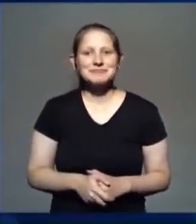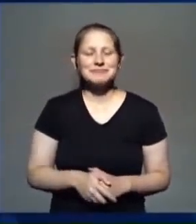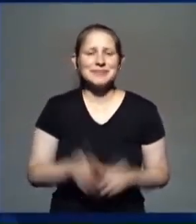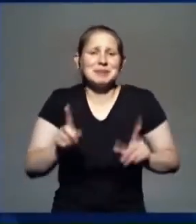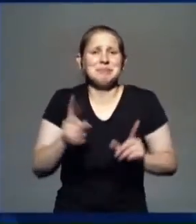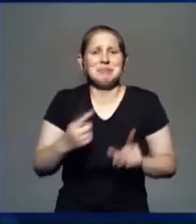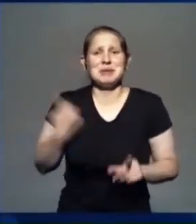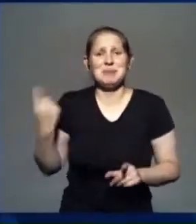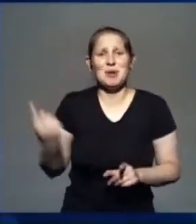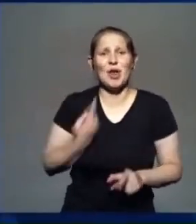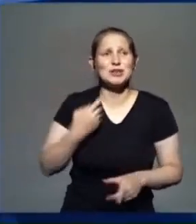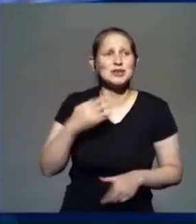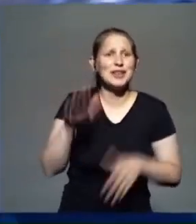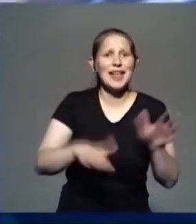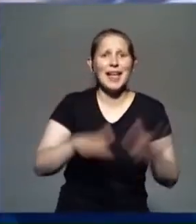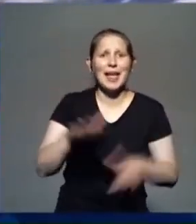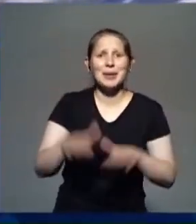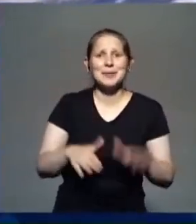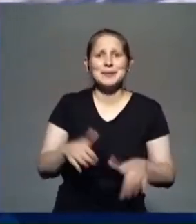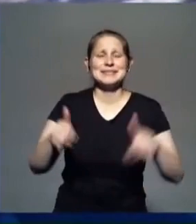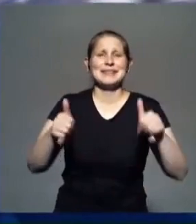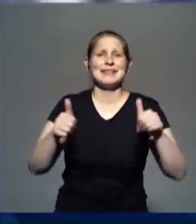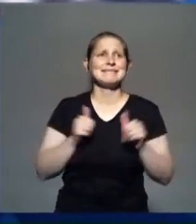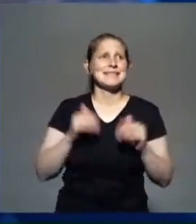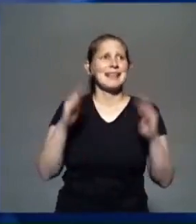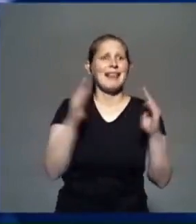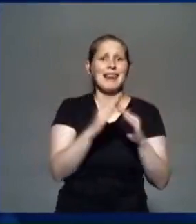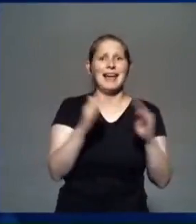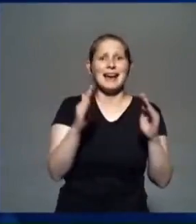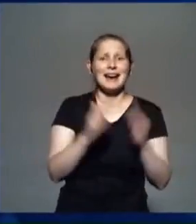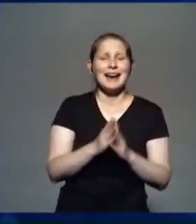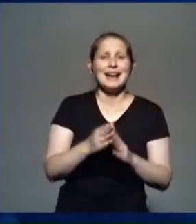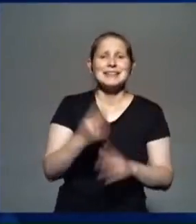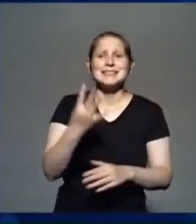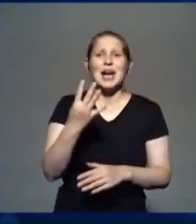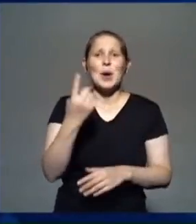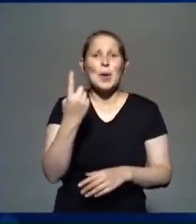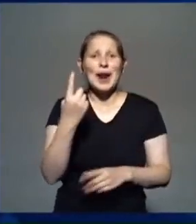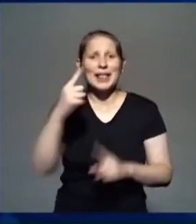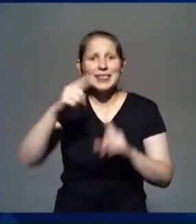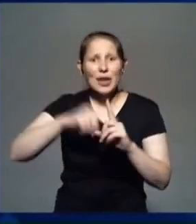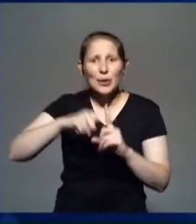tira un huevo frito ahí al pavimento o al capó del auto y se hace solo.